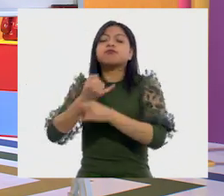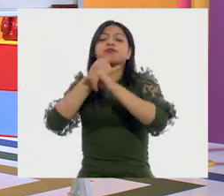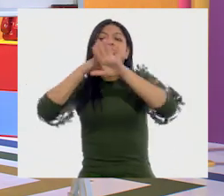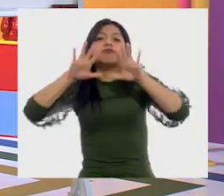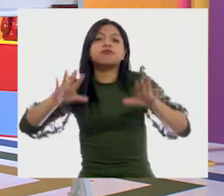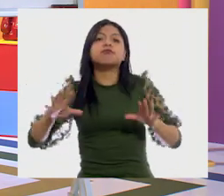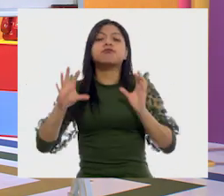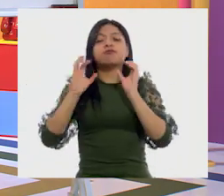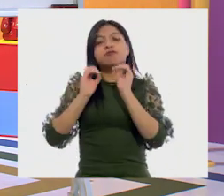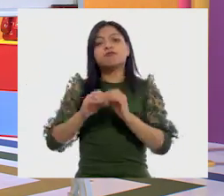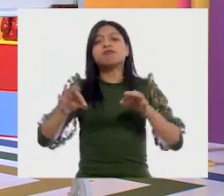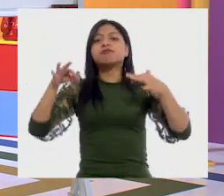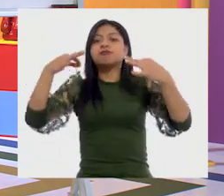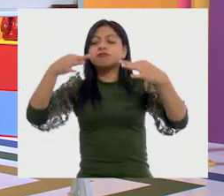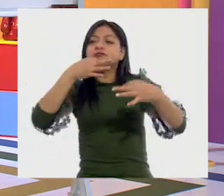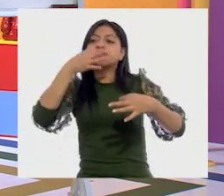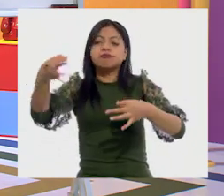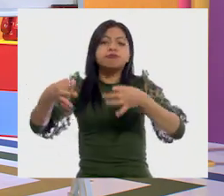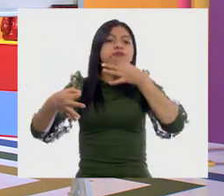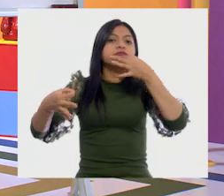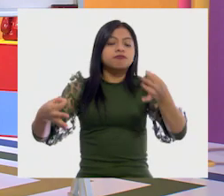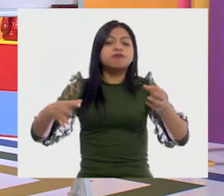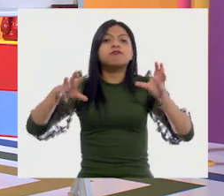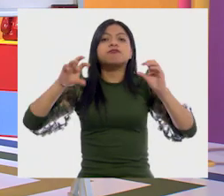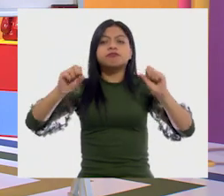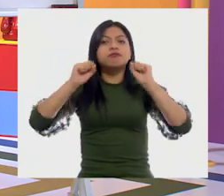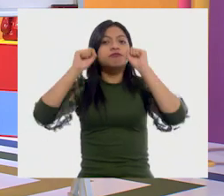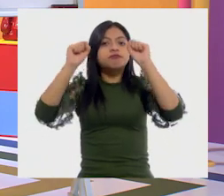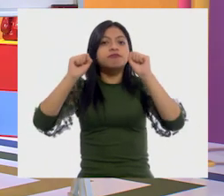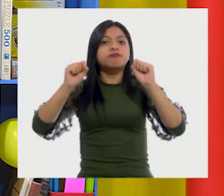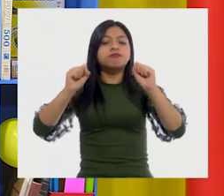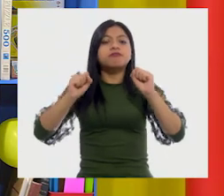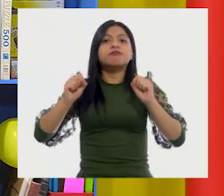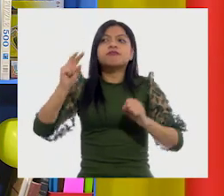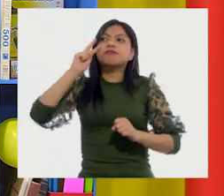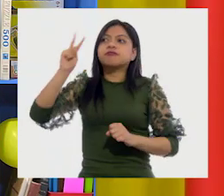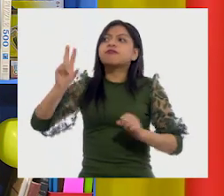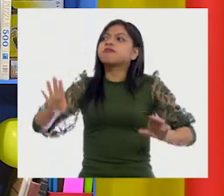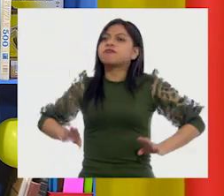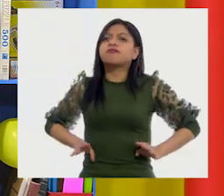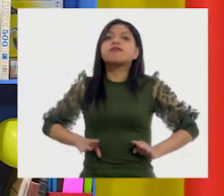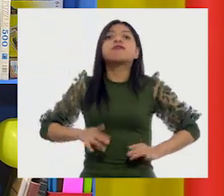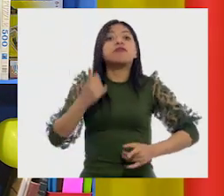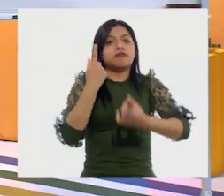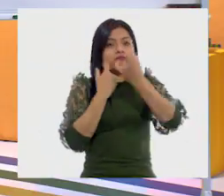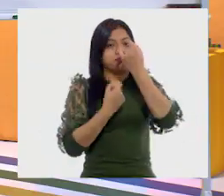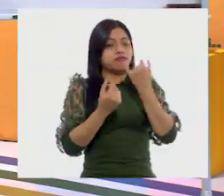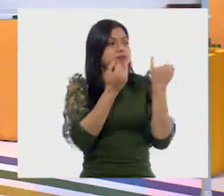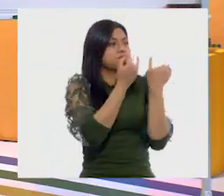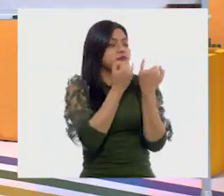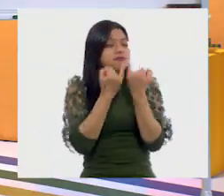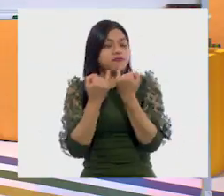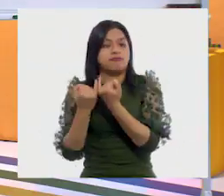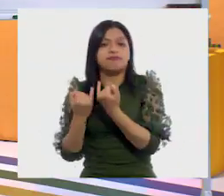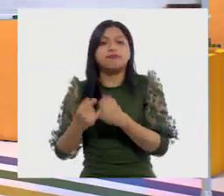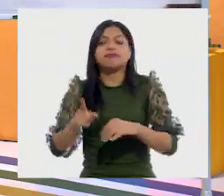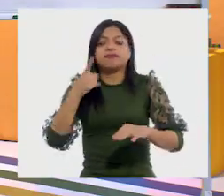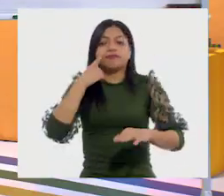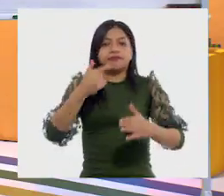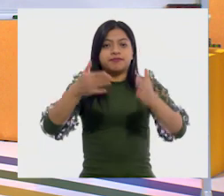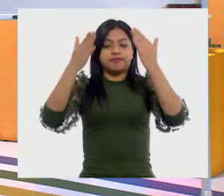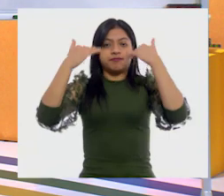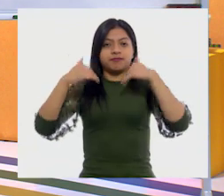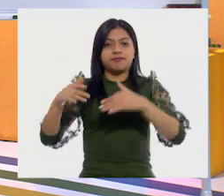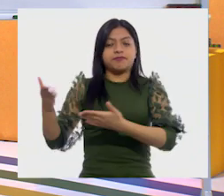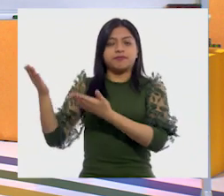protesta. Habrá elementos que se repiten en varios. Ah, muy bien. Bueno, Mariana, y ya continuando con esto, lo que